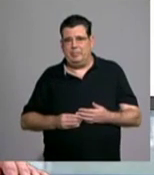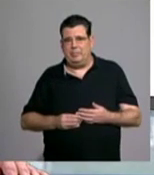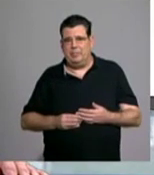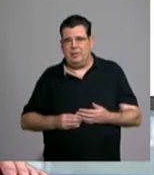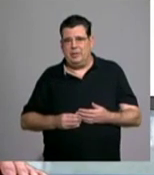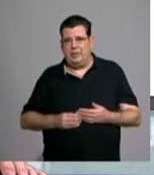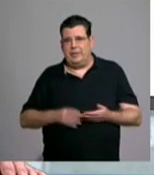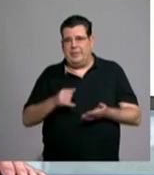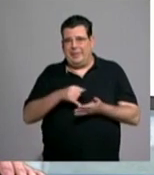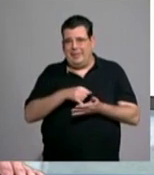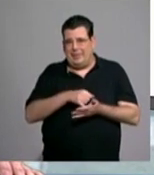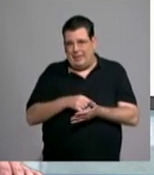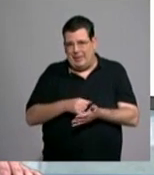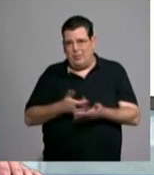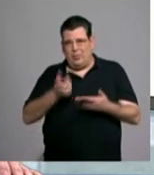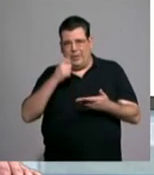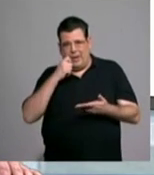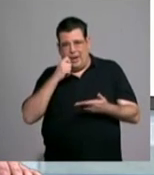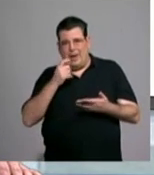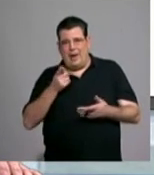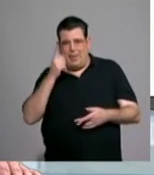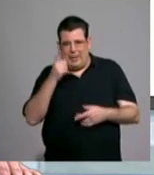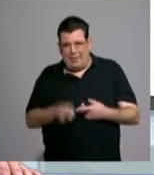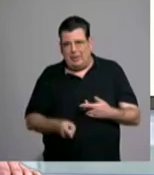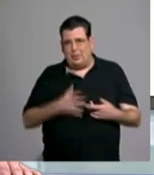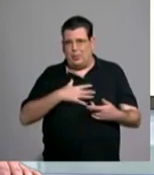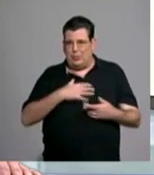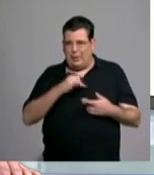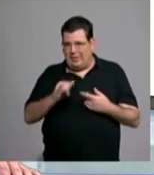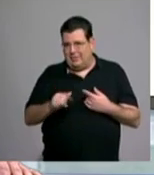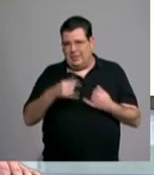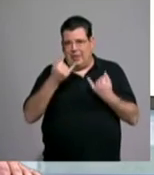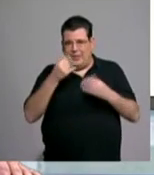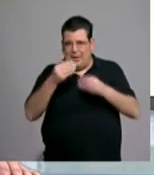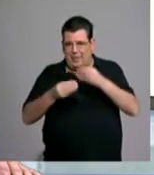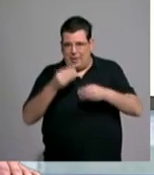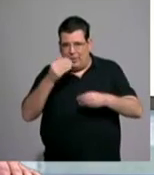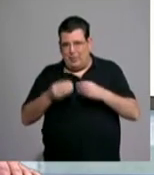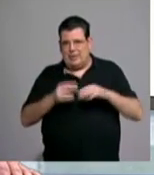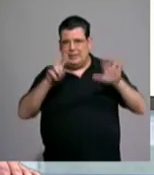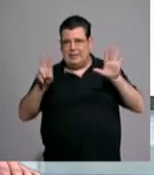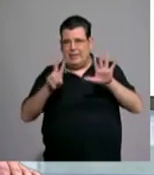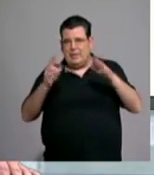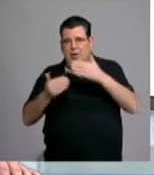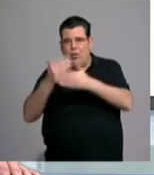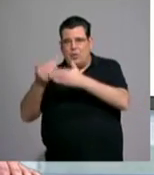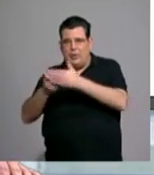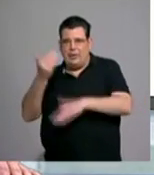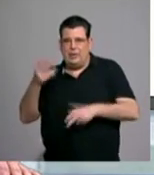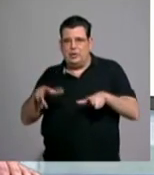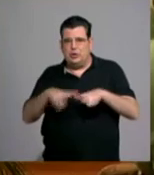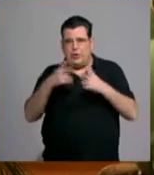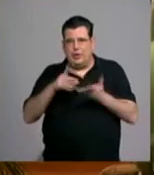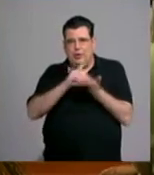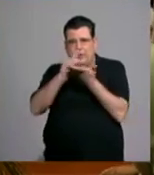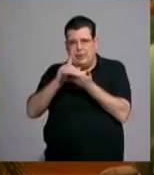Dignidad humana, amenazas y oportunidades en el tema. Es el tema bajo el que se ha celebrado la séptima Jornada Social Diocesana en Madrid.